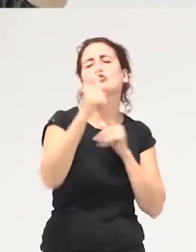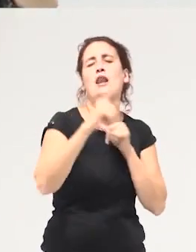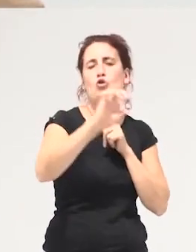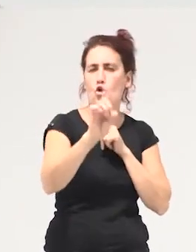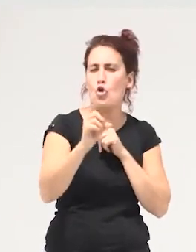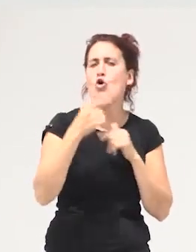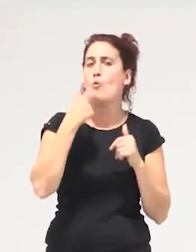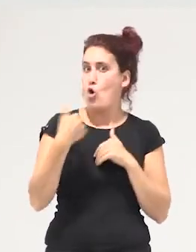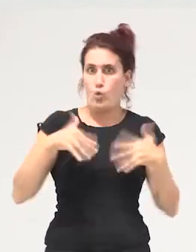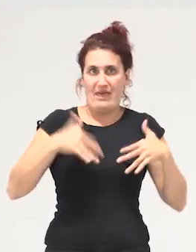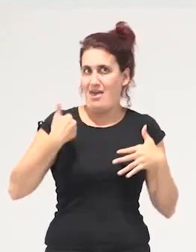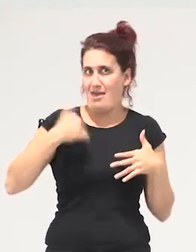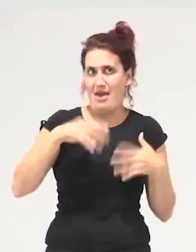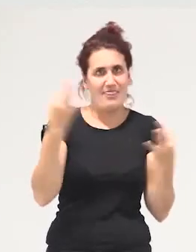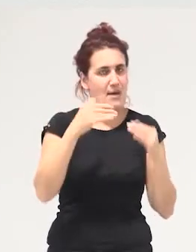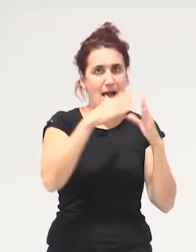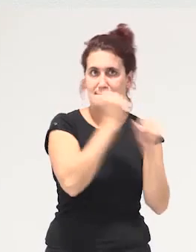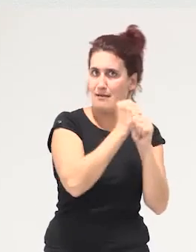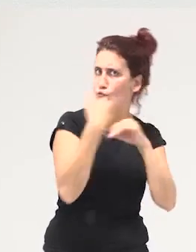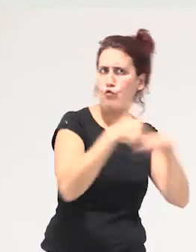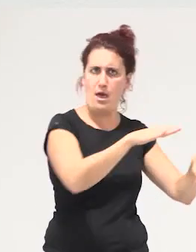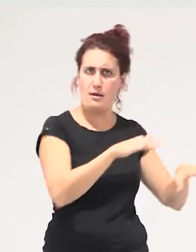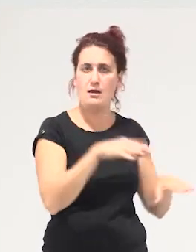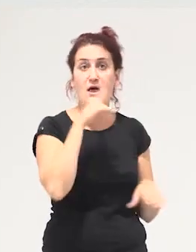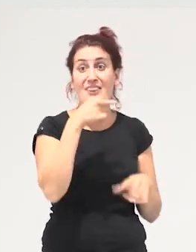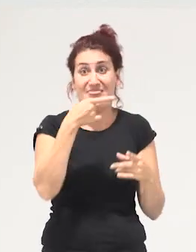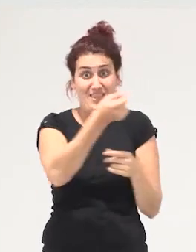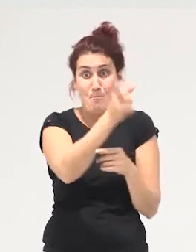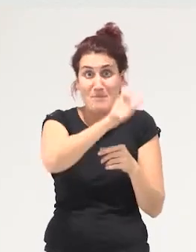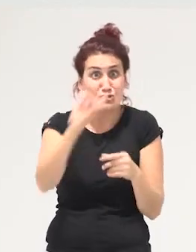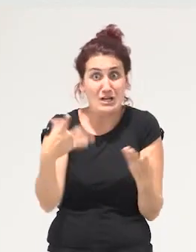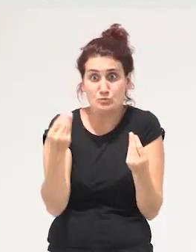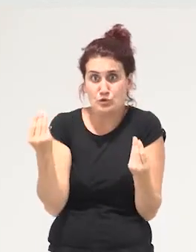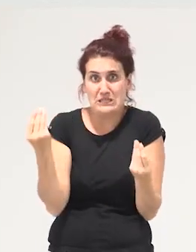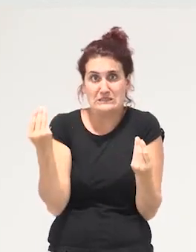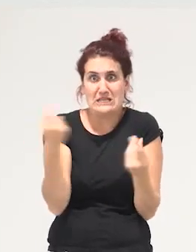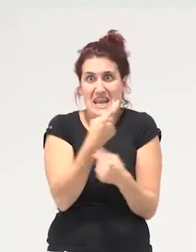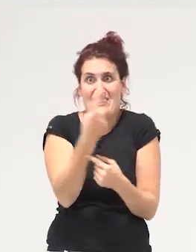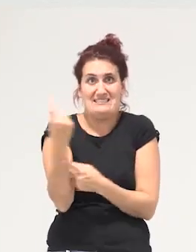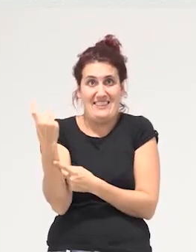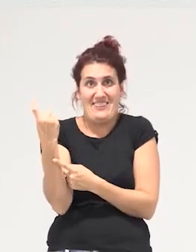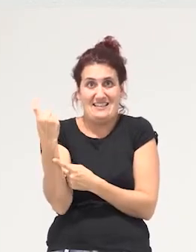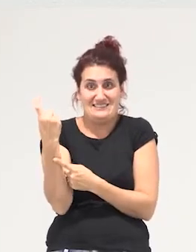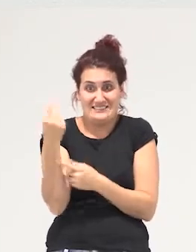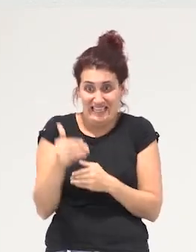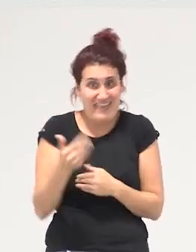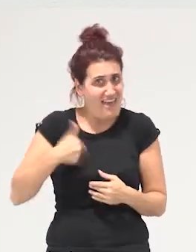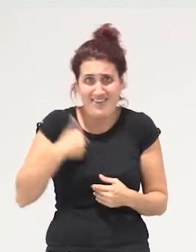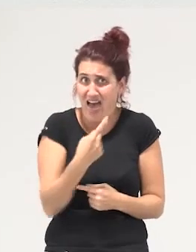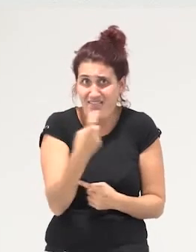transición sino como una urgencia abolir el empleo de hogar interno dejaría a un montón de gente con necesidades perentorias